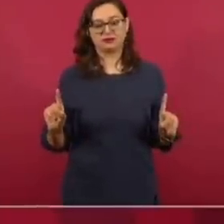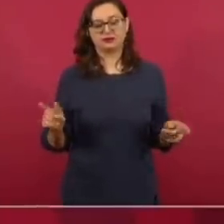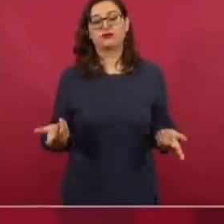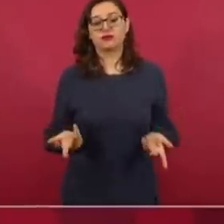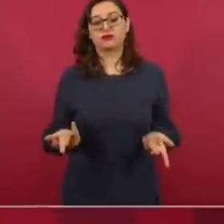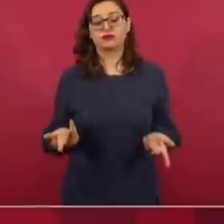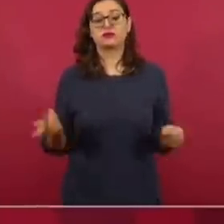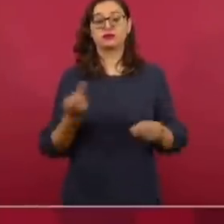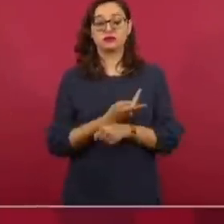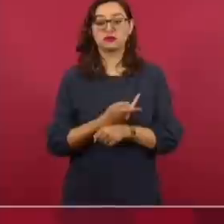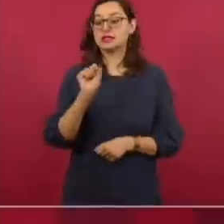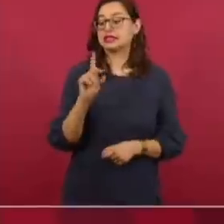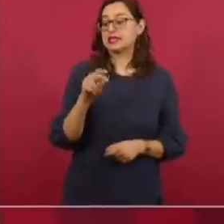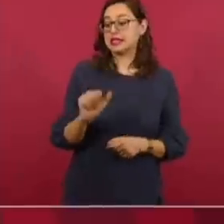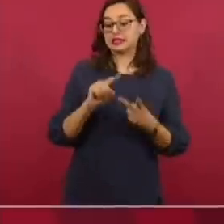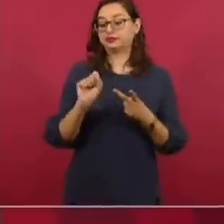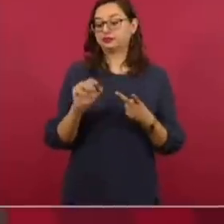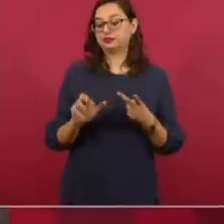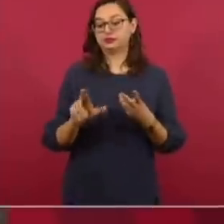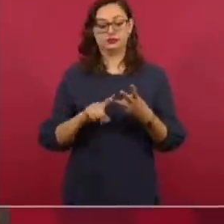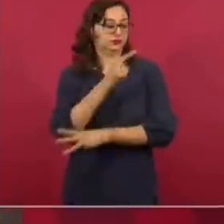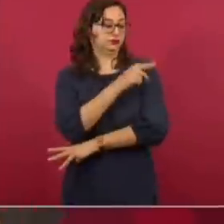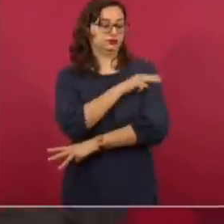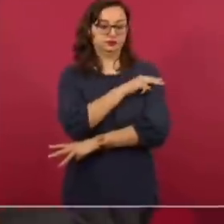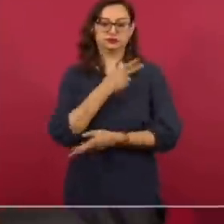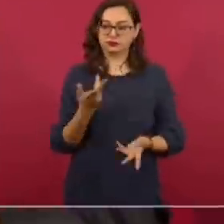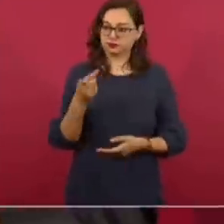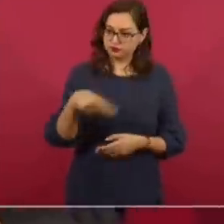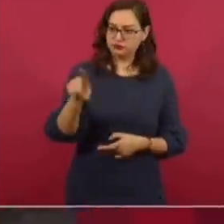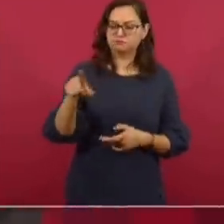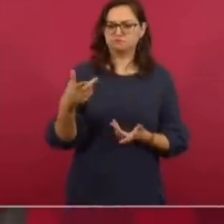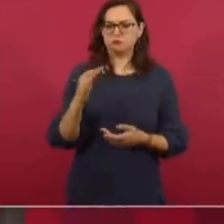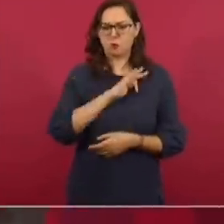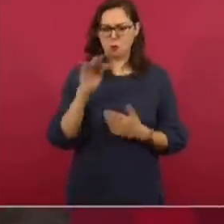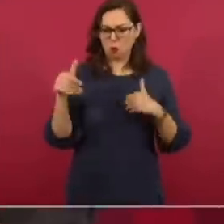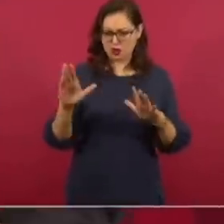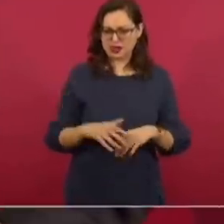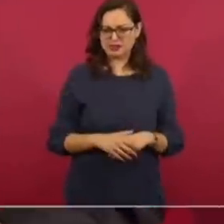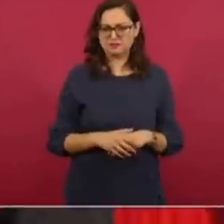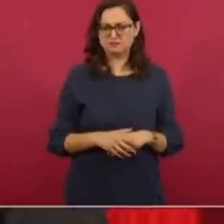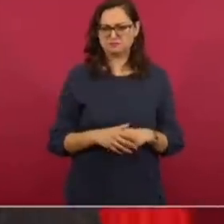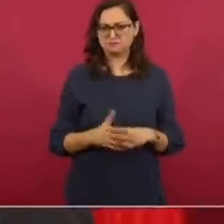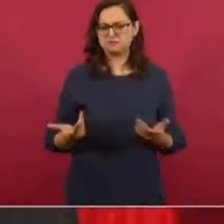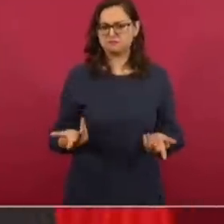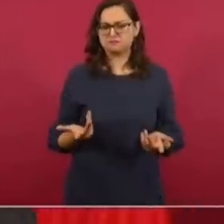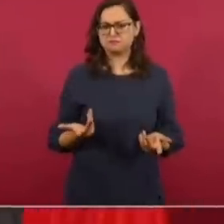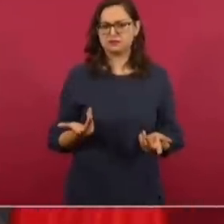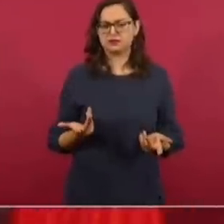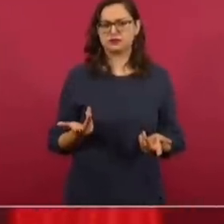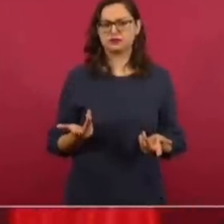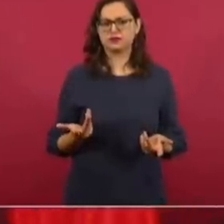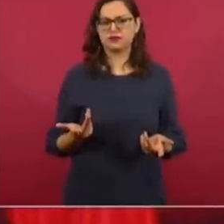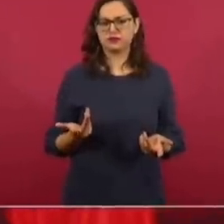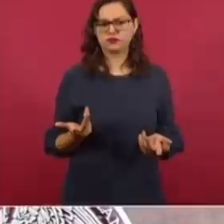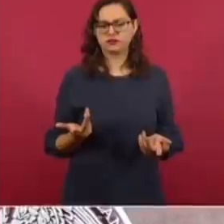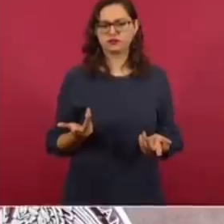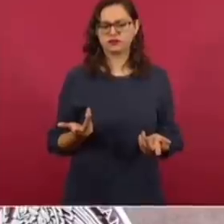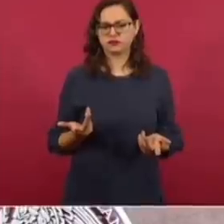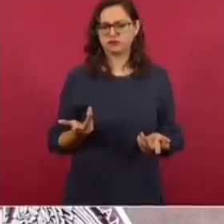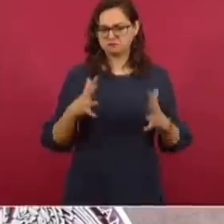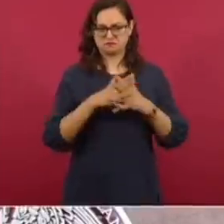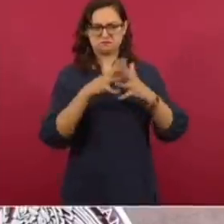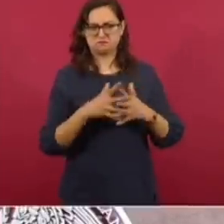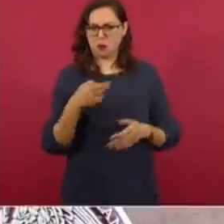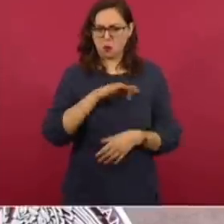Y tanto la Secretaría de Defensa como la Secretaría de la Guardia Nacional, tienen información para evitar